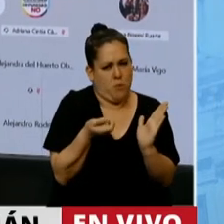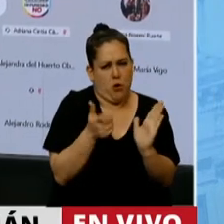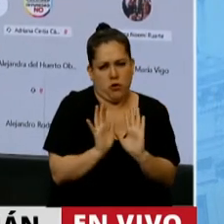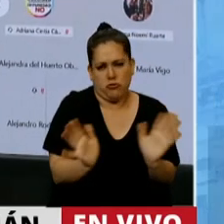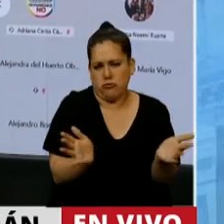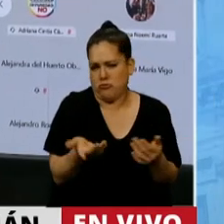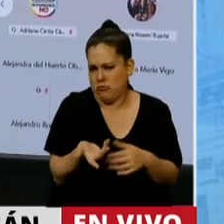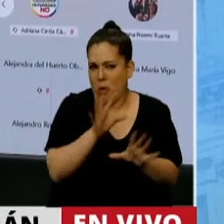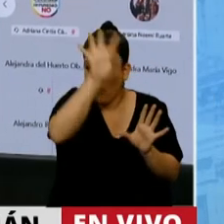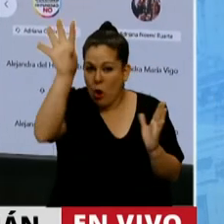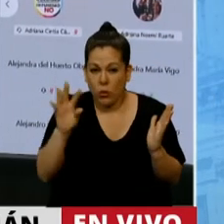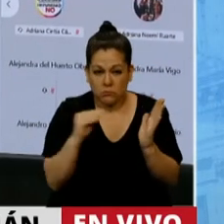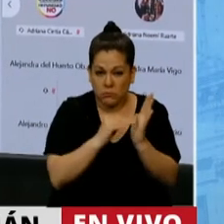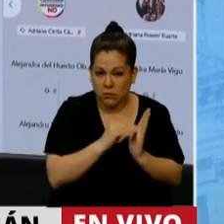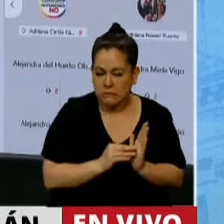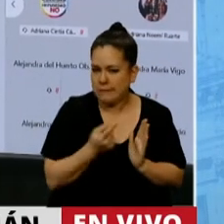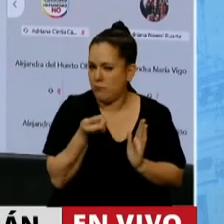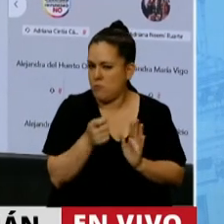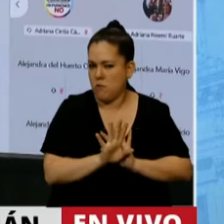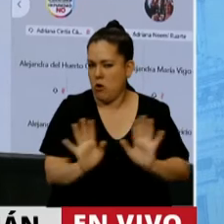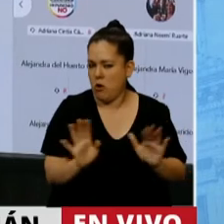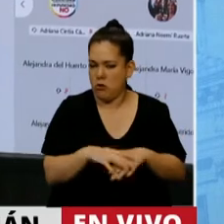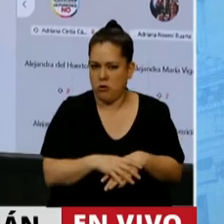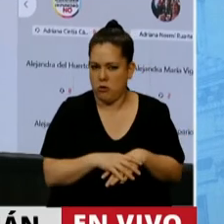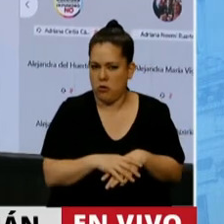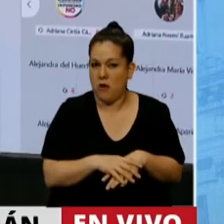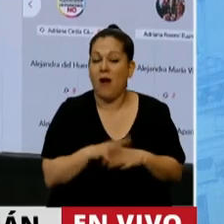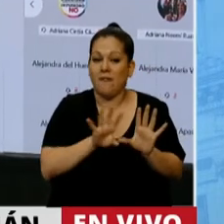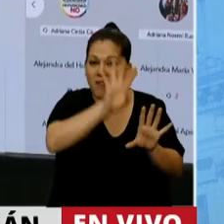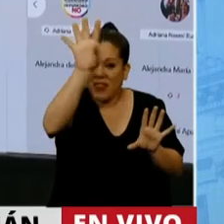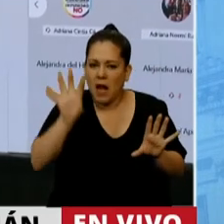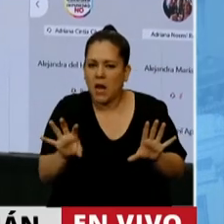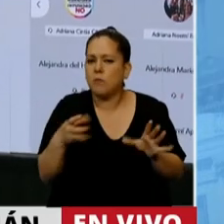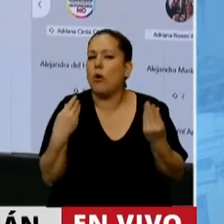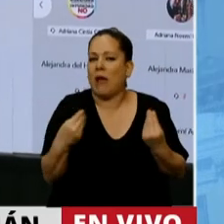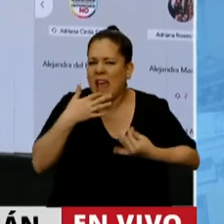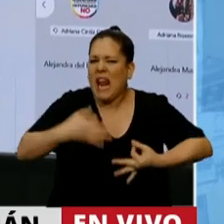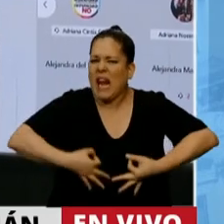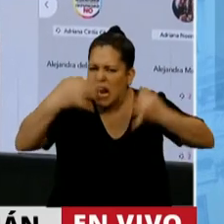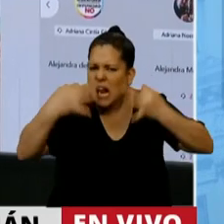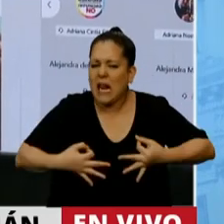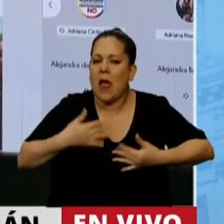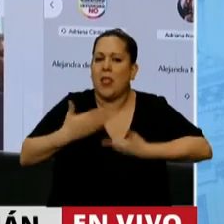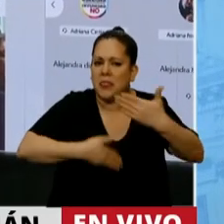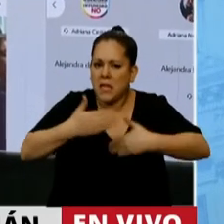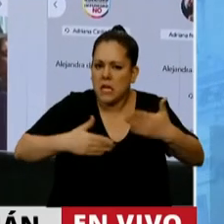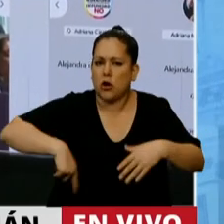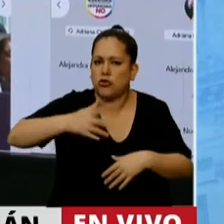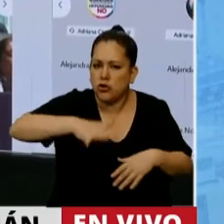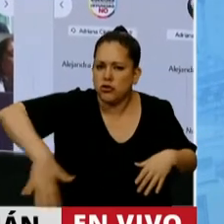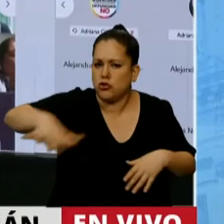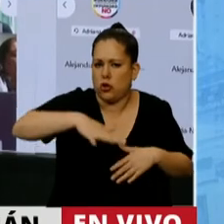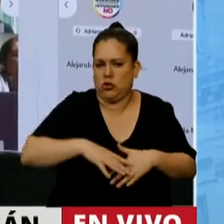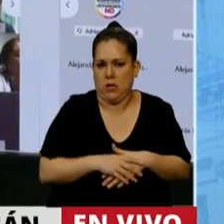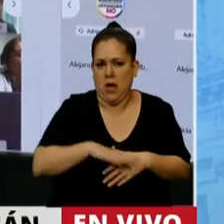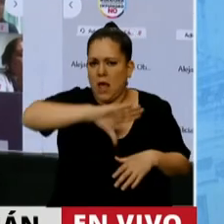ausente. Y cuando hablamos de federalismo tenemos que entender que es promover el verdadero desarrollo social en